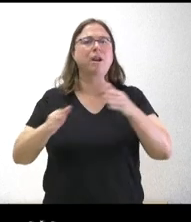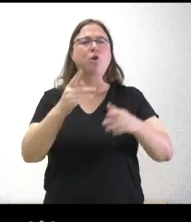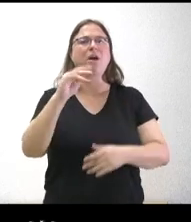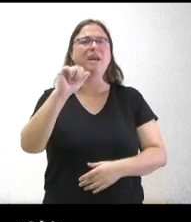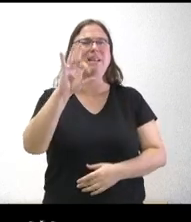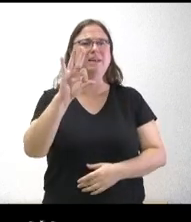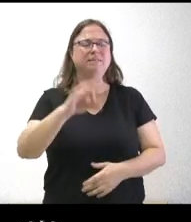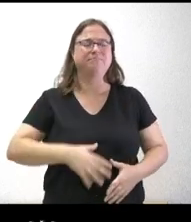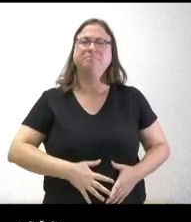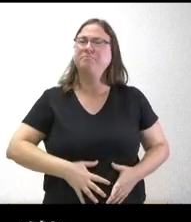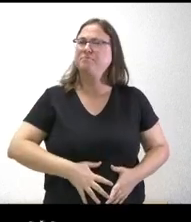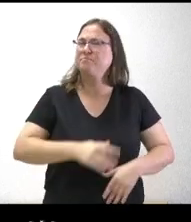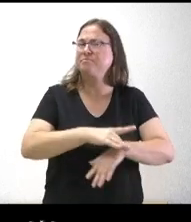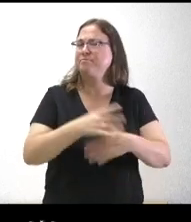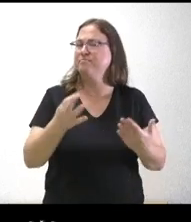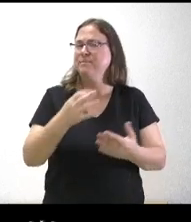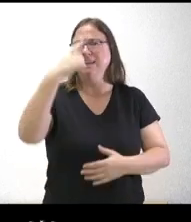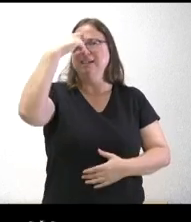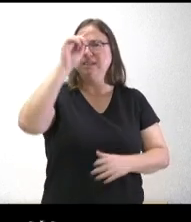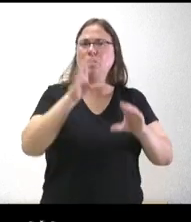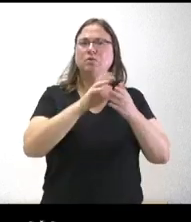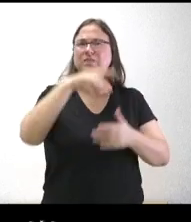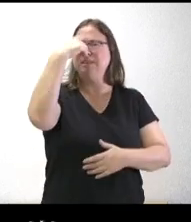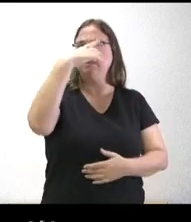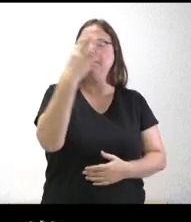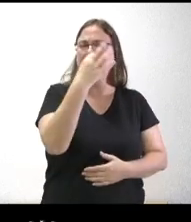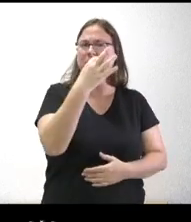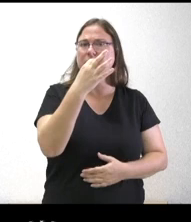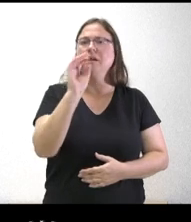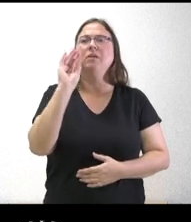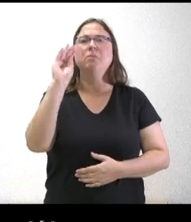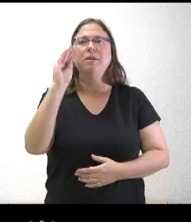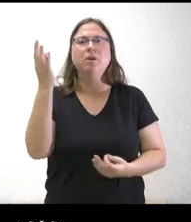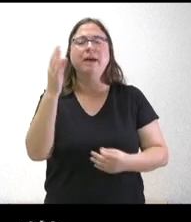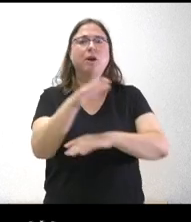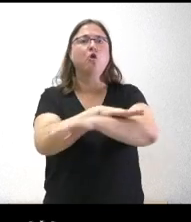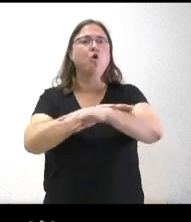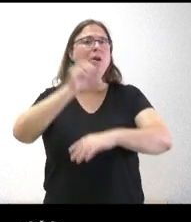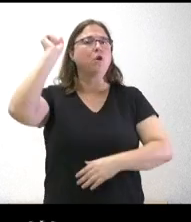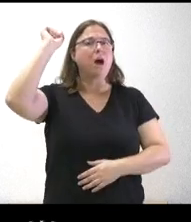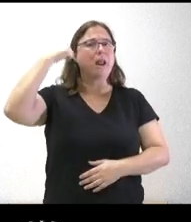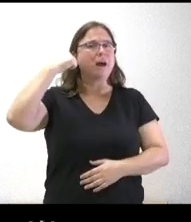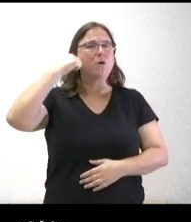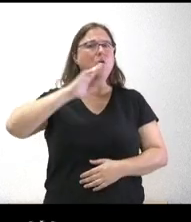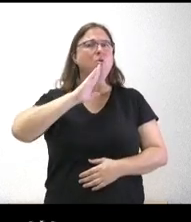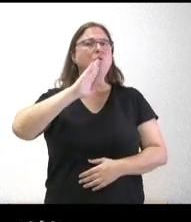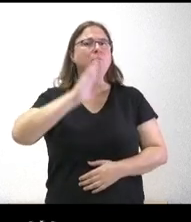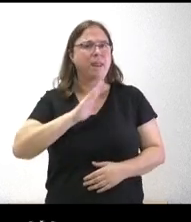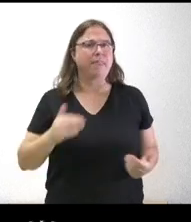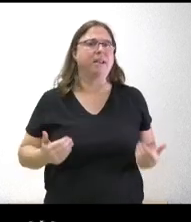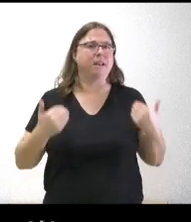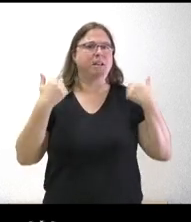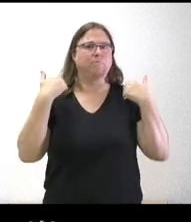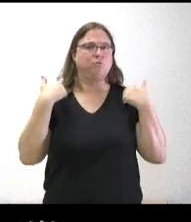¿qué es lo que sabe la Junta y qué le ha pedido a la Junta de Castillo en tanto el Gobierno de Aragón que parece que está siendo el que está llevando